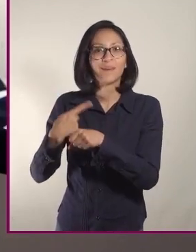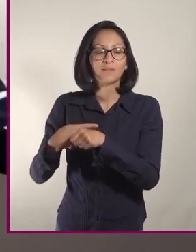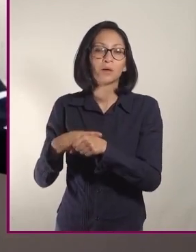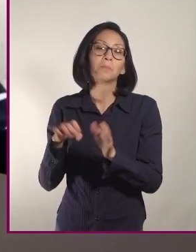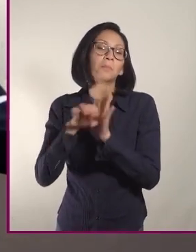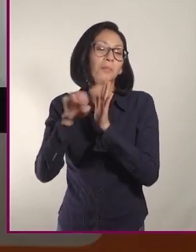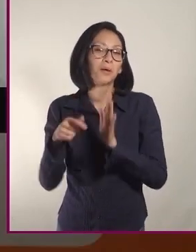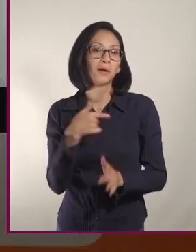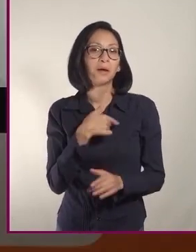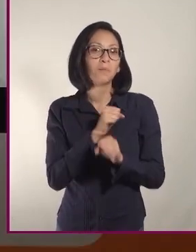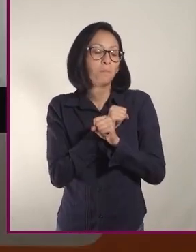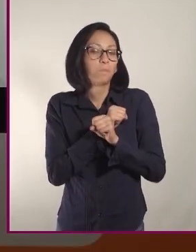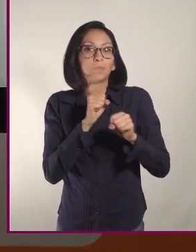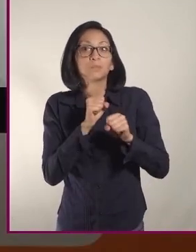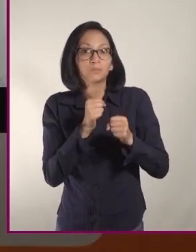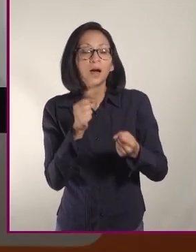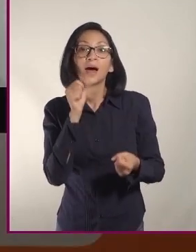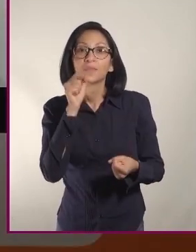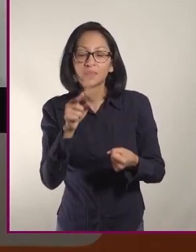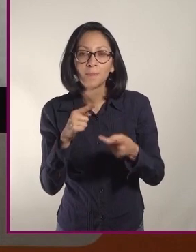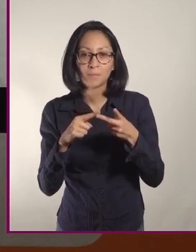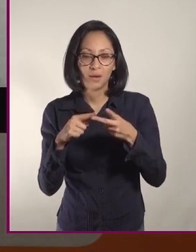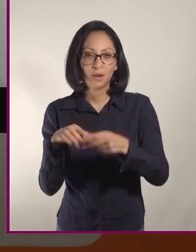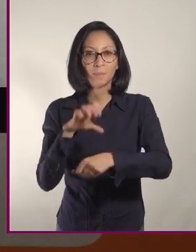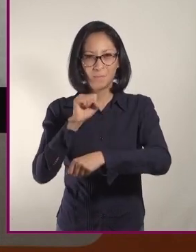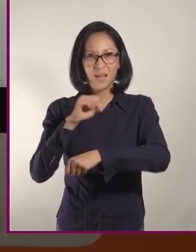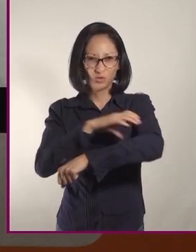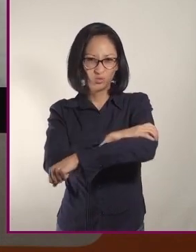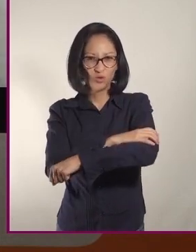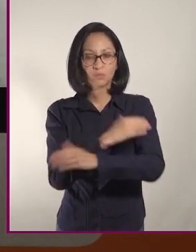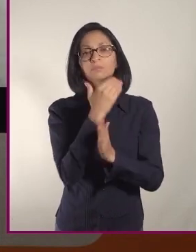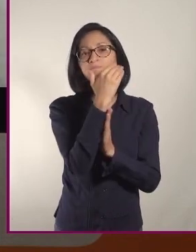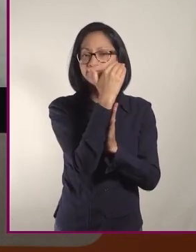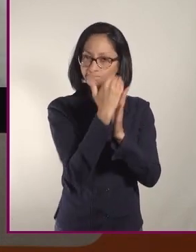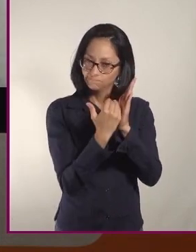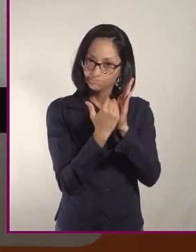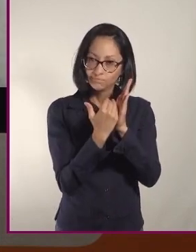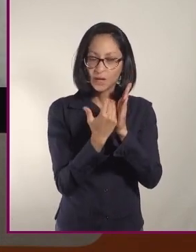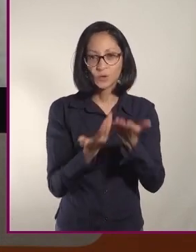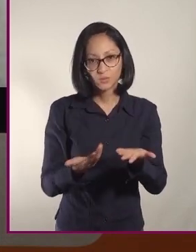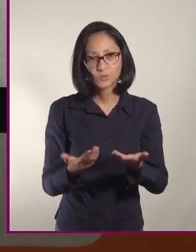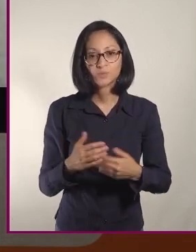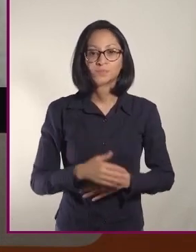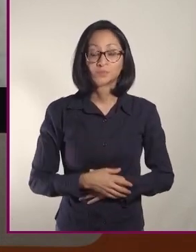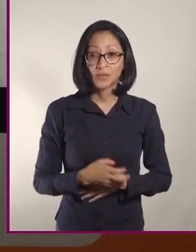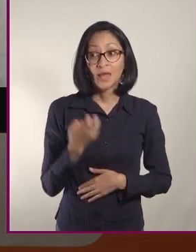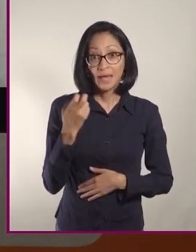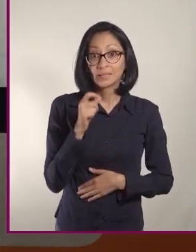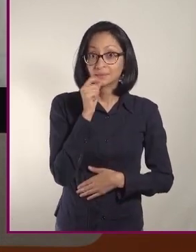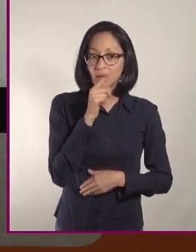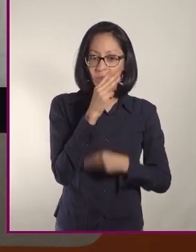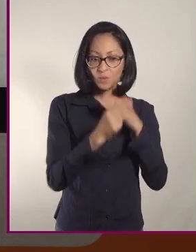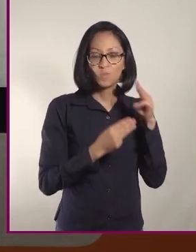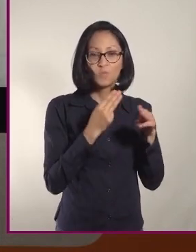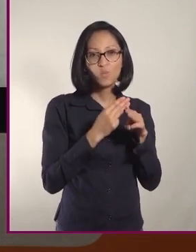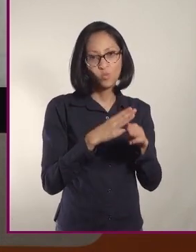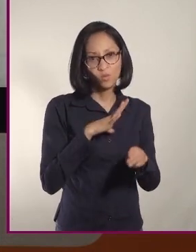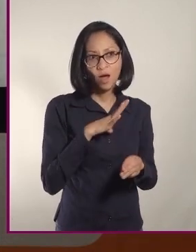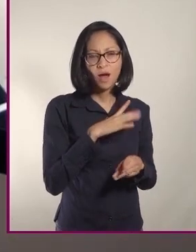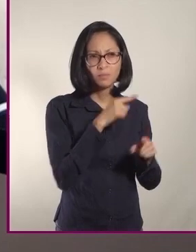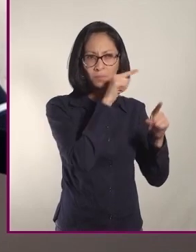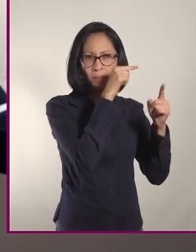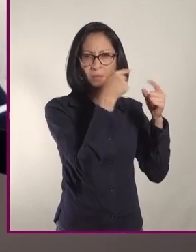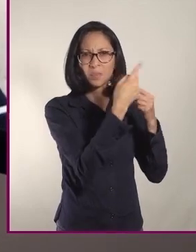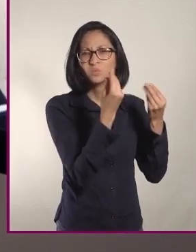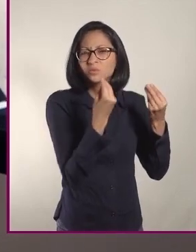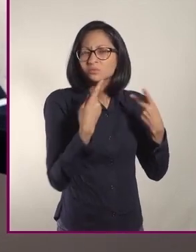infartos, ayudan a disminuir la presión arterial, la hipertensión arterial, el cual también es un problema crónico muy común actualmente,